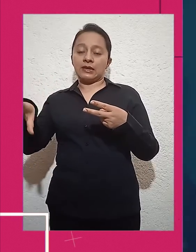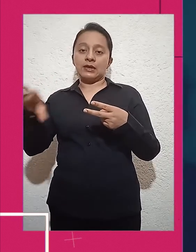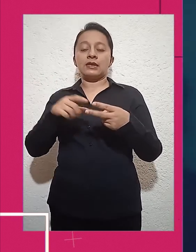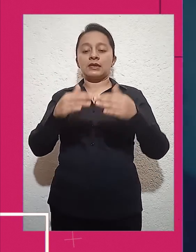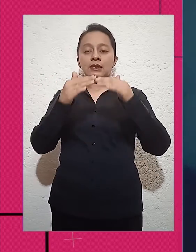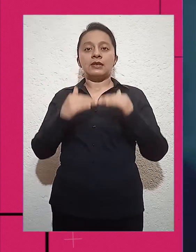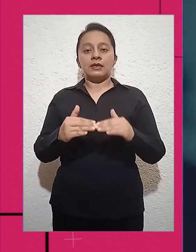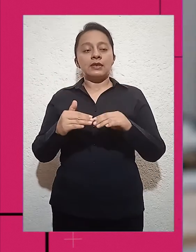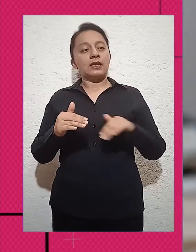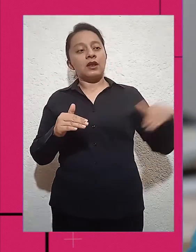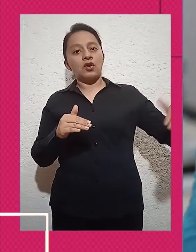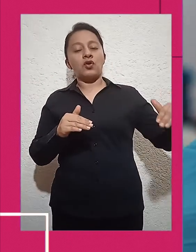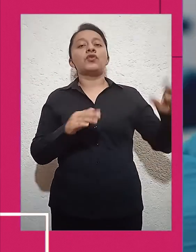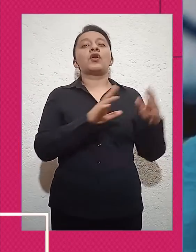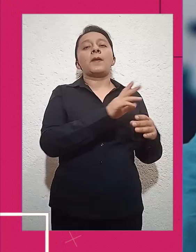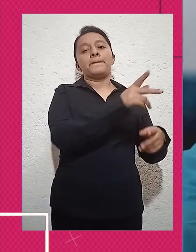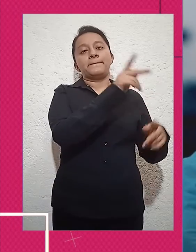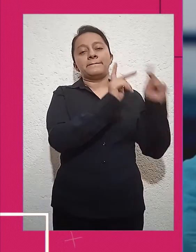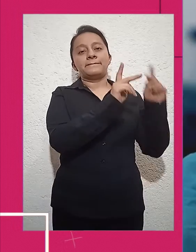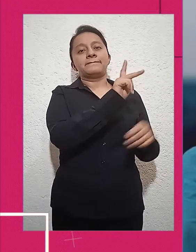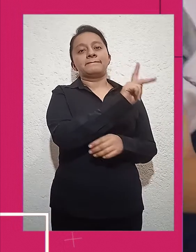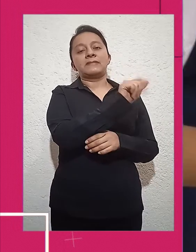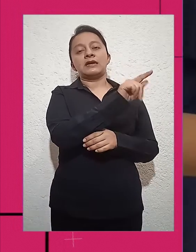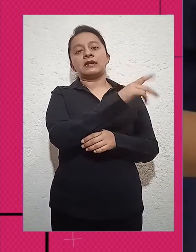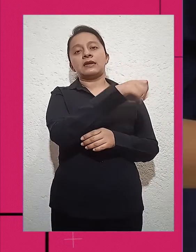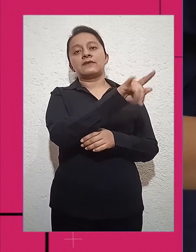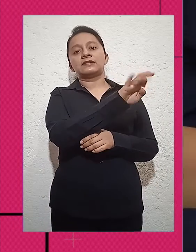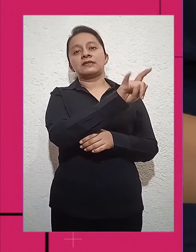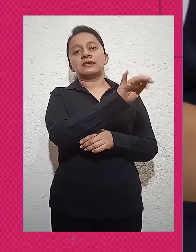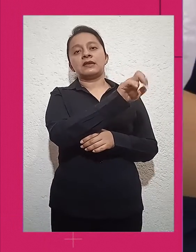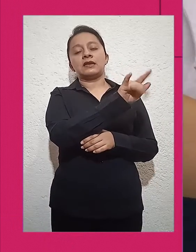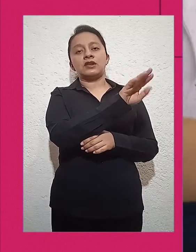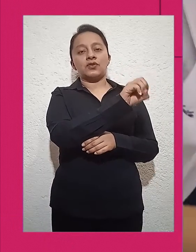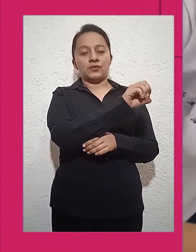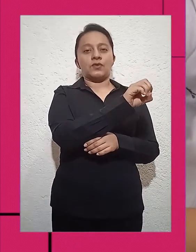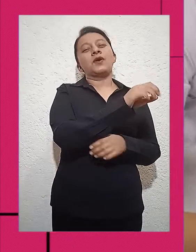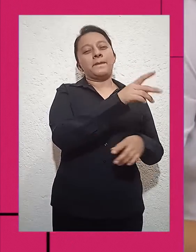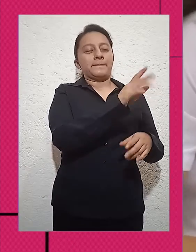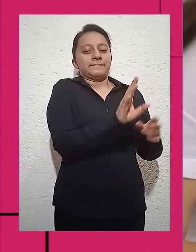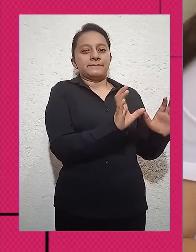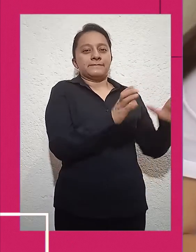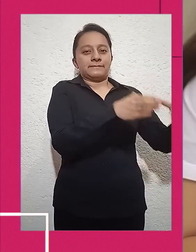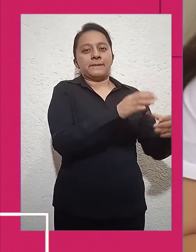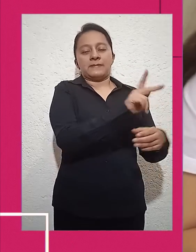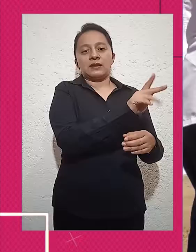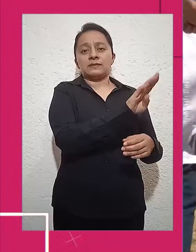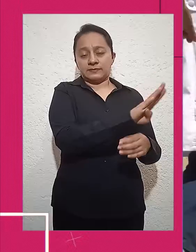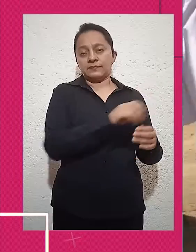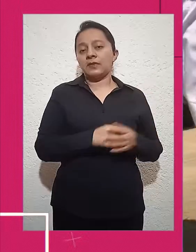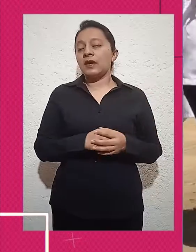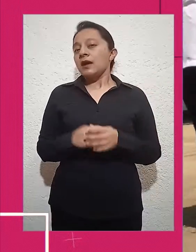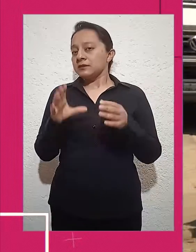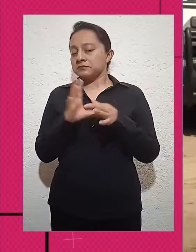población en su traslado a los centros de vacunación en la capital. Respecto a la participación de las brigadas de la UAC en las